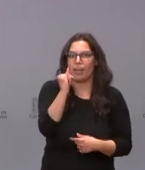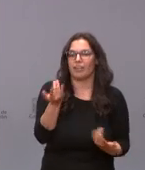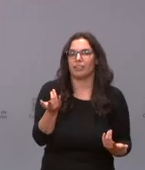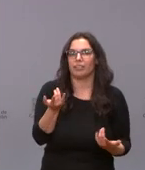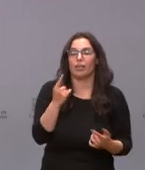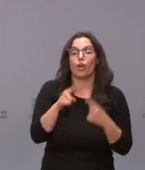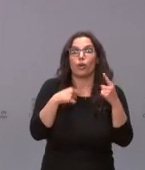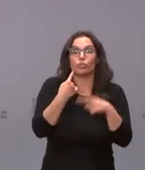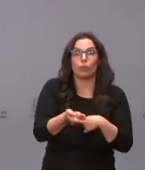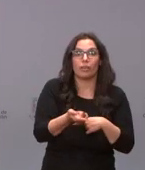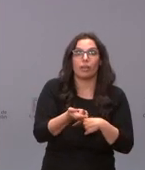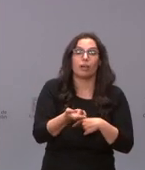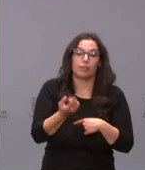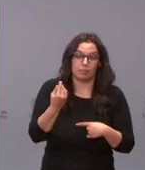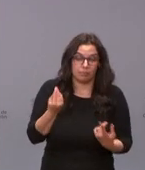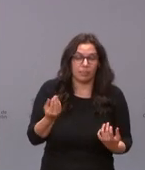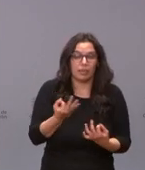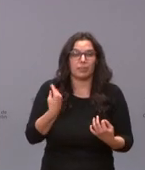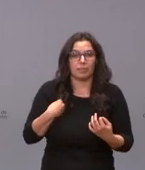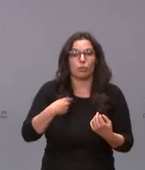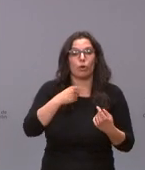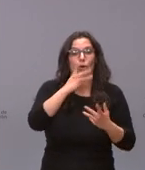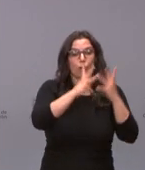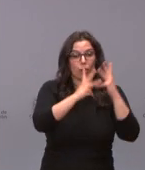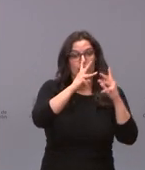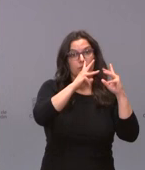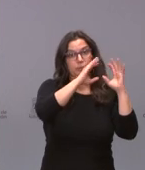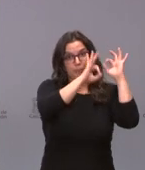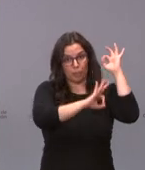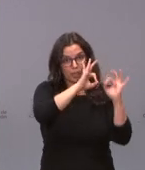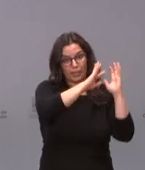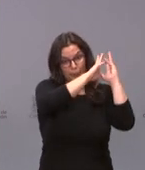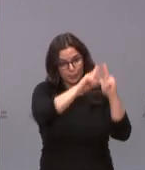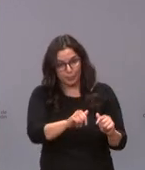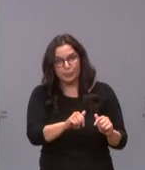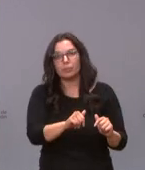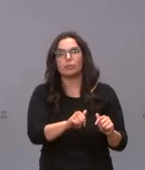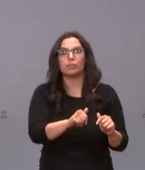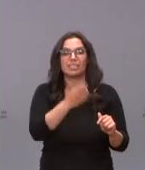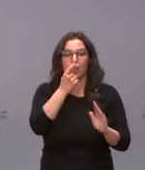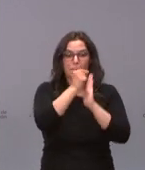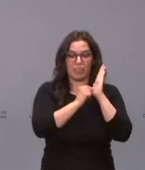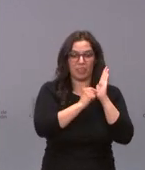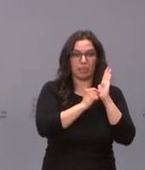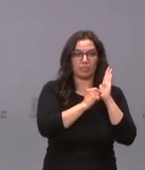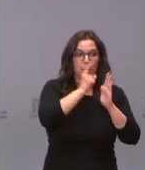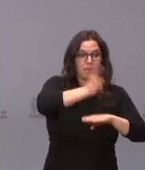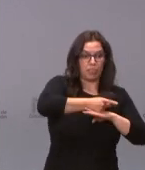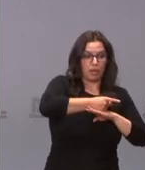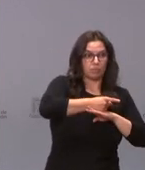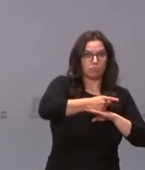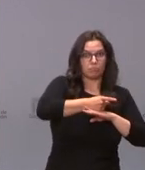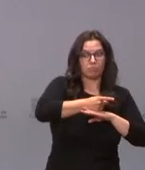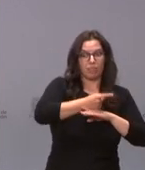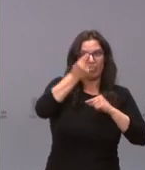pues el control que tengas en la incidencia si tomas medidas y la incidencia no baja pues entonces las medidas no son buenas si tomas